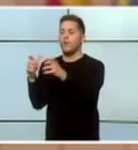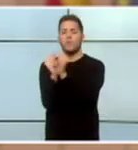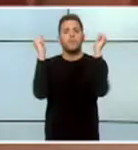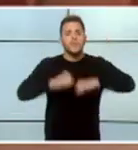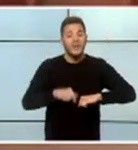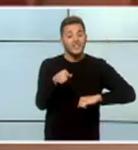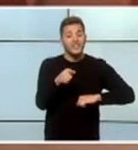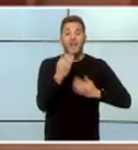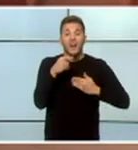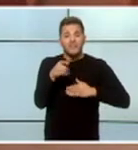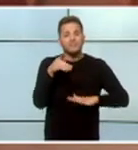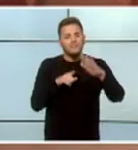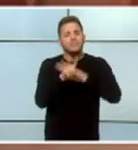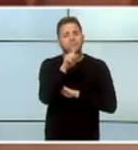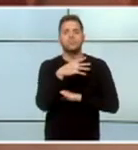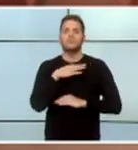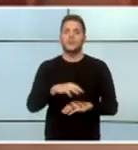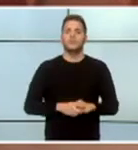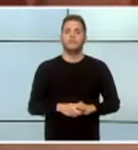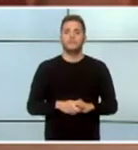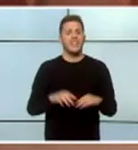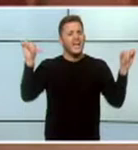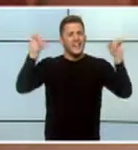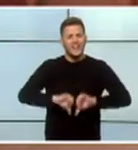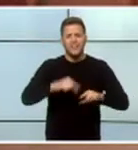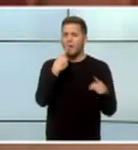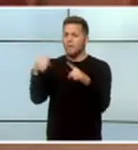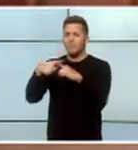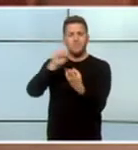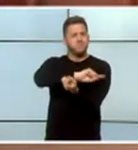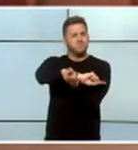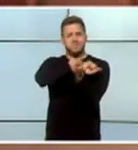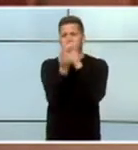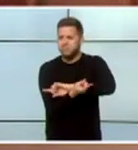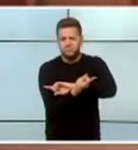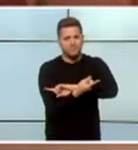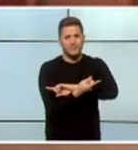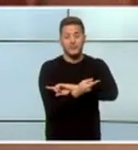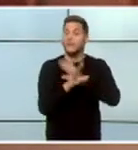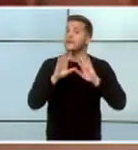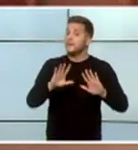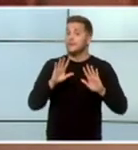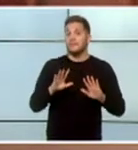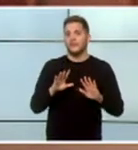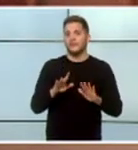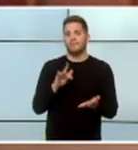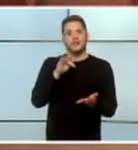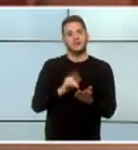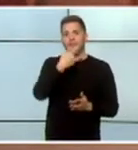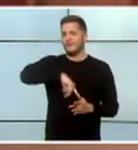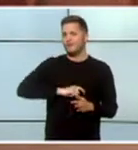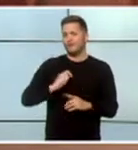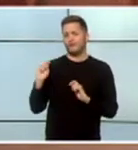avanzar... ...la crisis ha puesto patas arriba muchas cosas... ...pero no puede echar por tierra... ...lo mucho que se ha